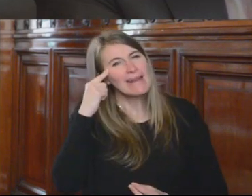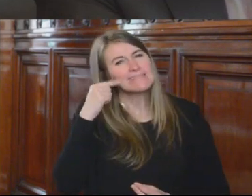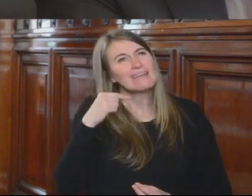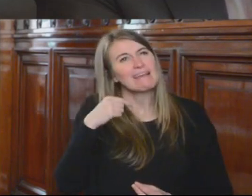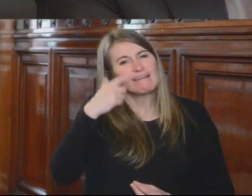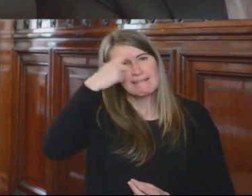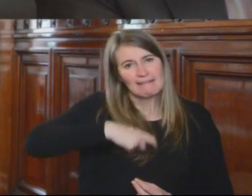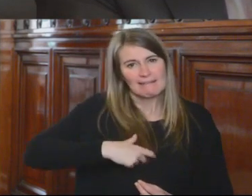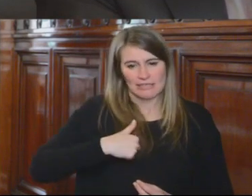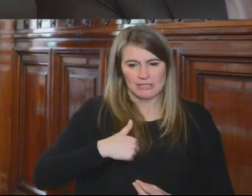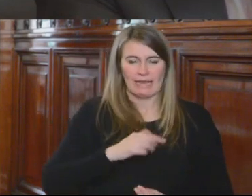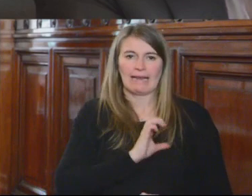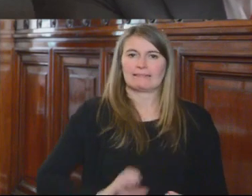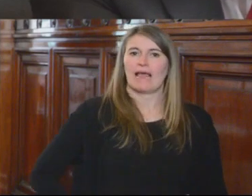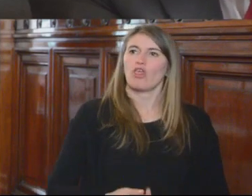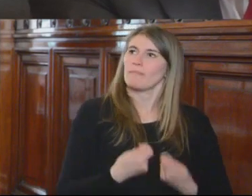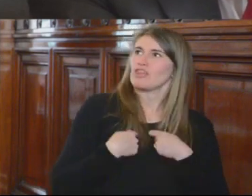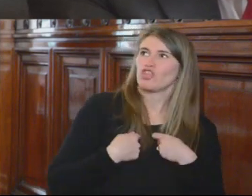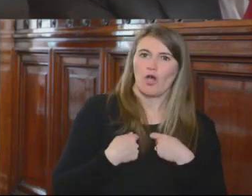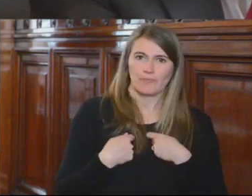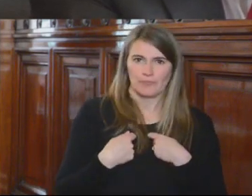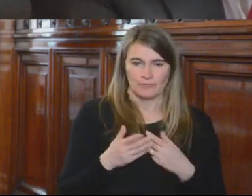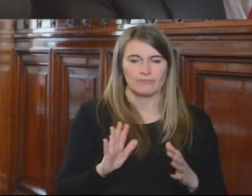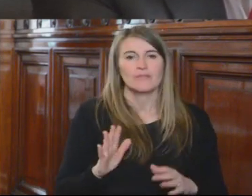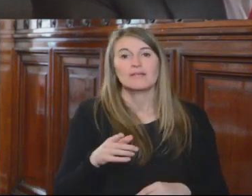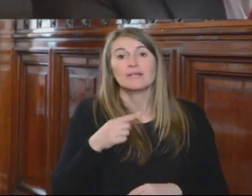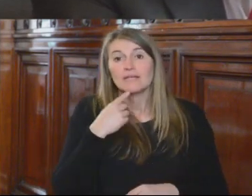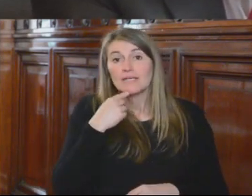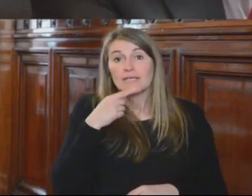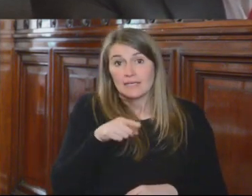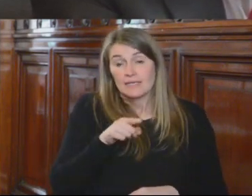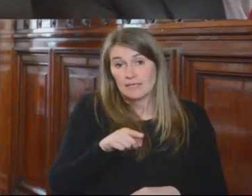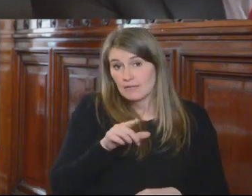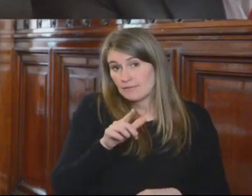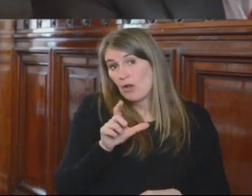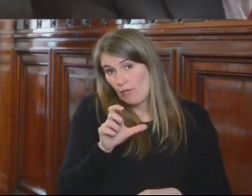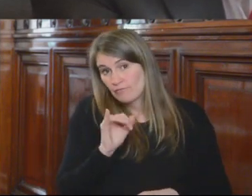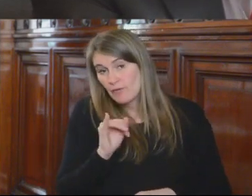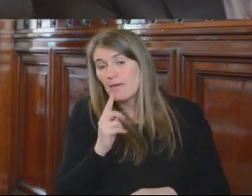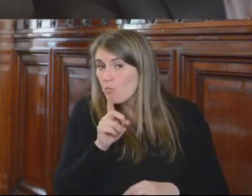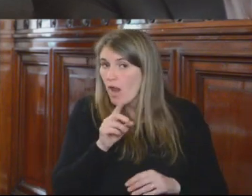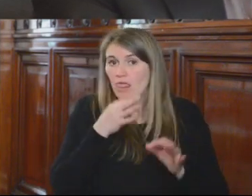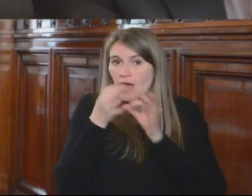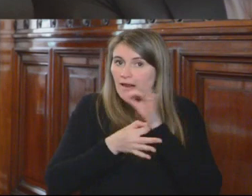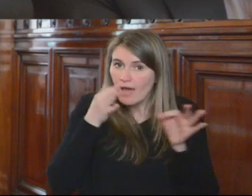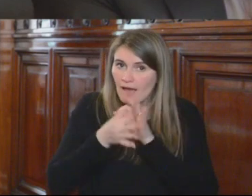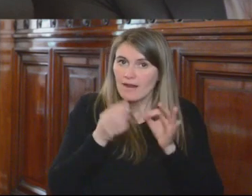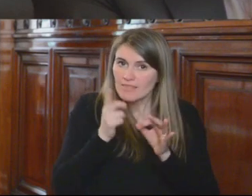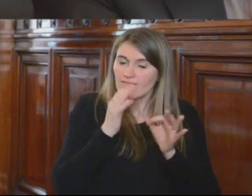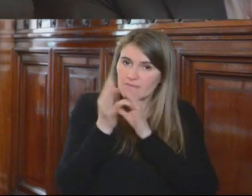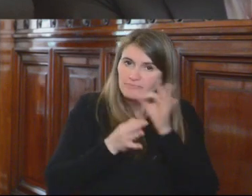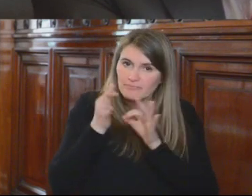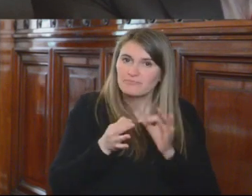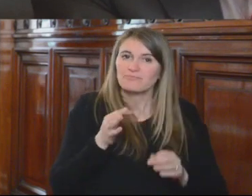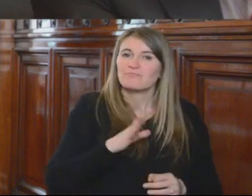otorgó el Estado. En este marco, y aunque parezca muy obvio, se debe aclarar que tal término hace alusión